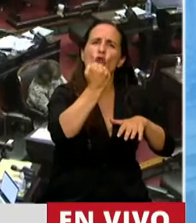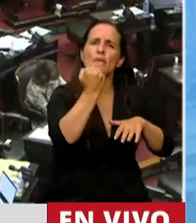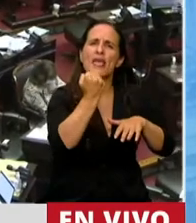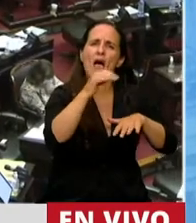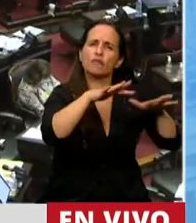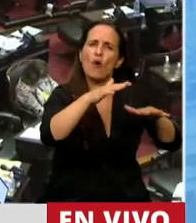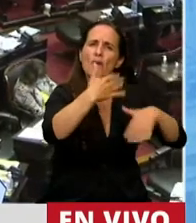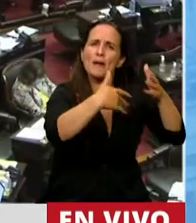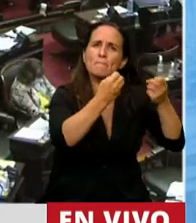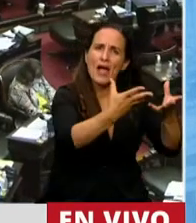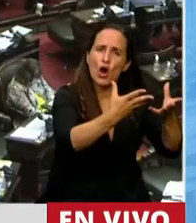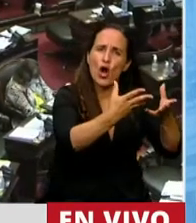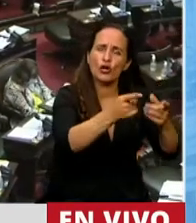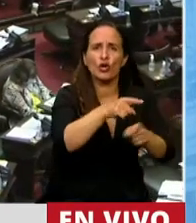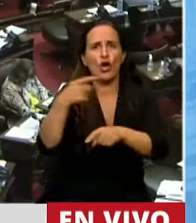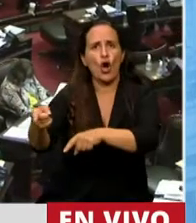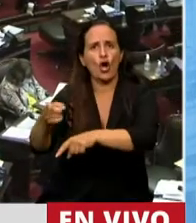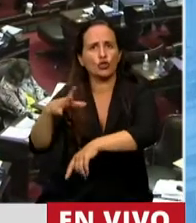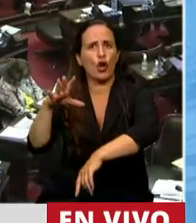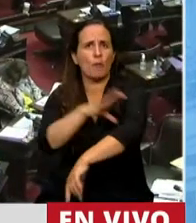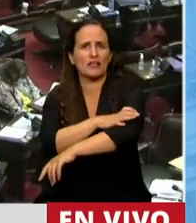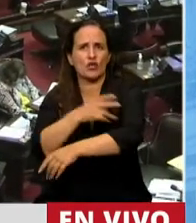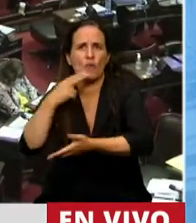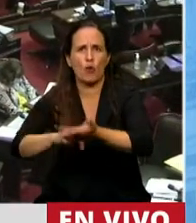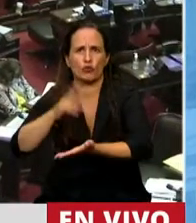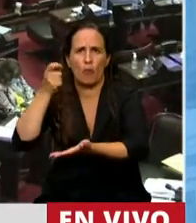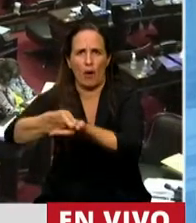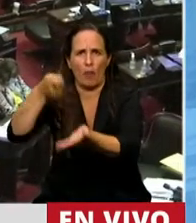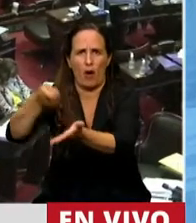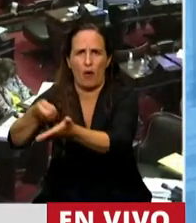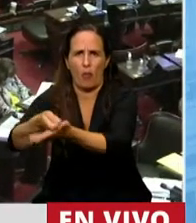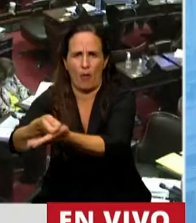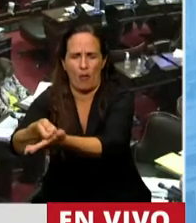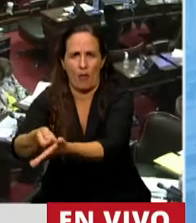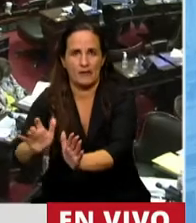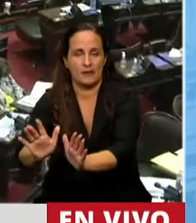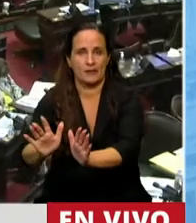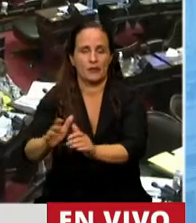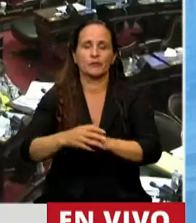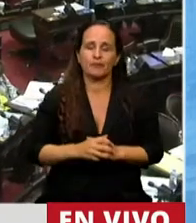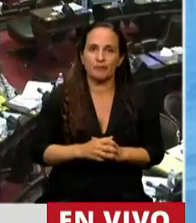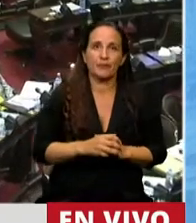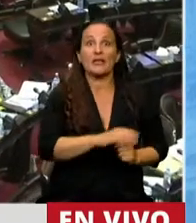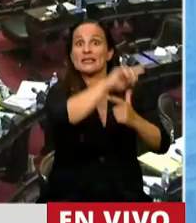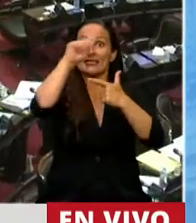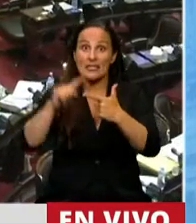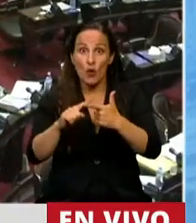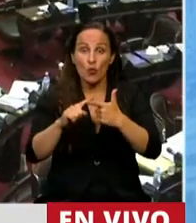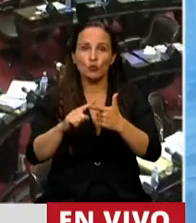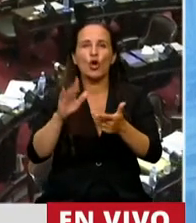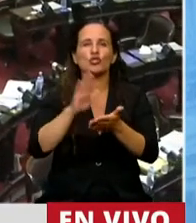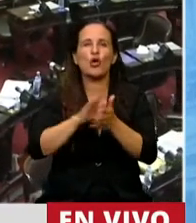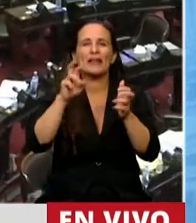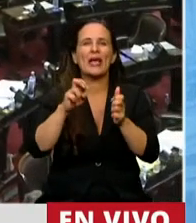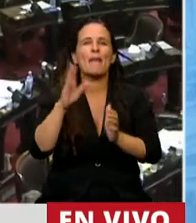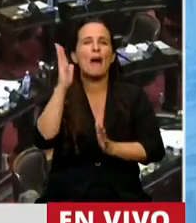presionemos fiscalmente a otros sectores. El segundo tema es la cuestión del blanqueo, que acá se ha dicho, más allá de los